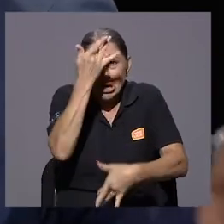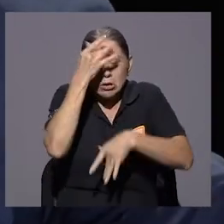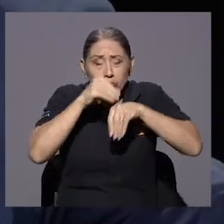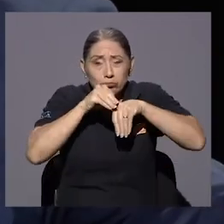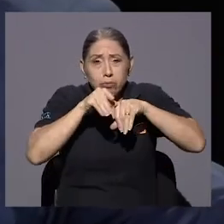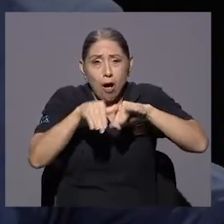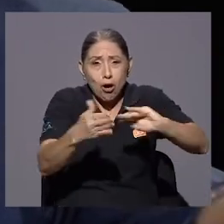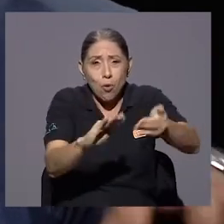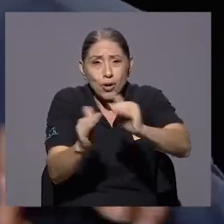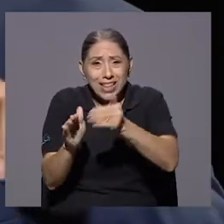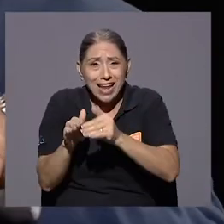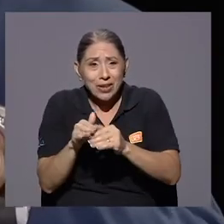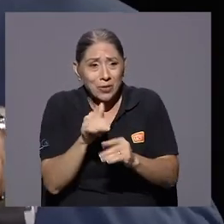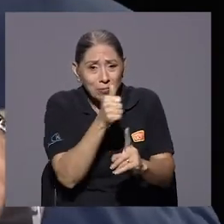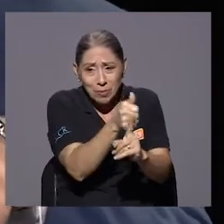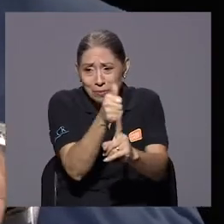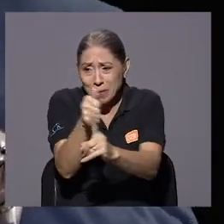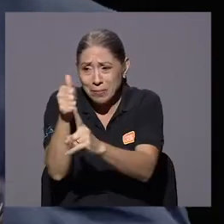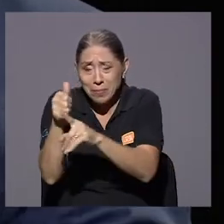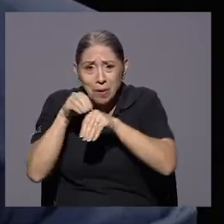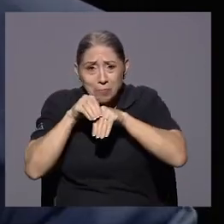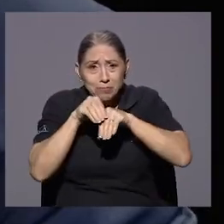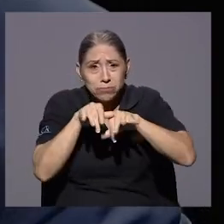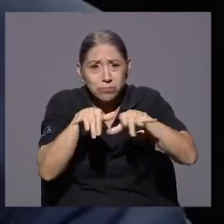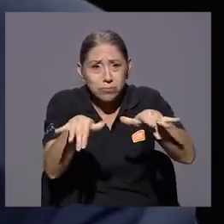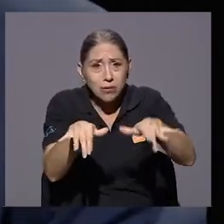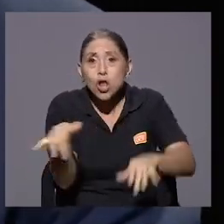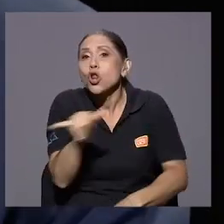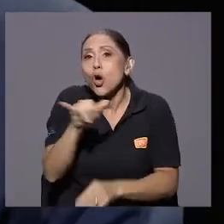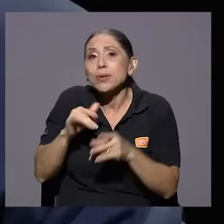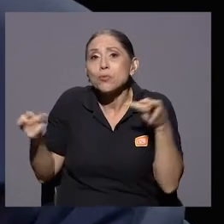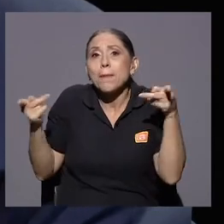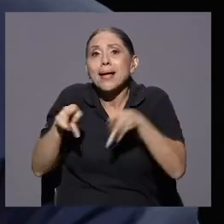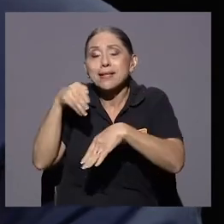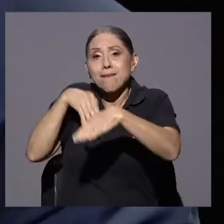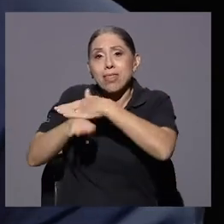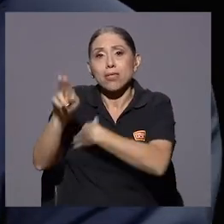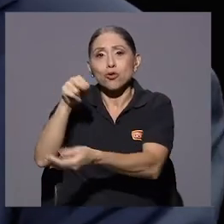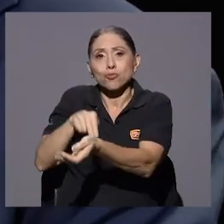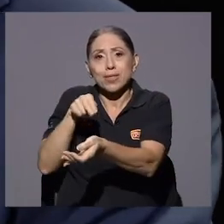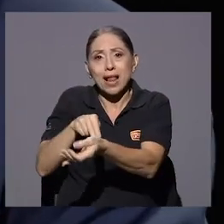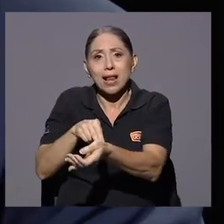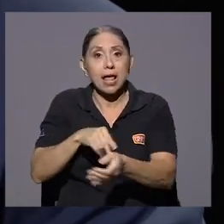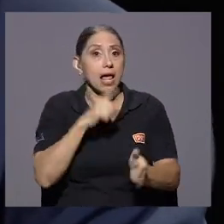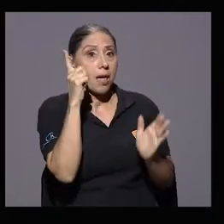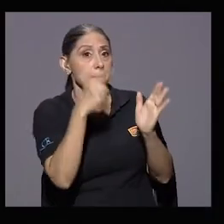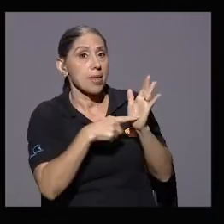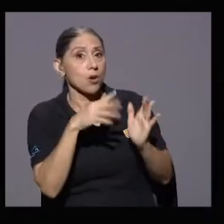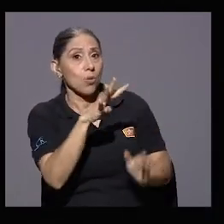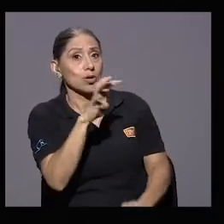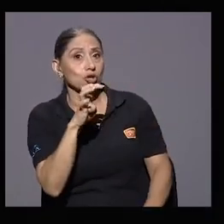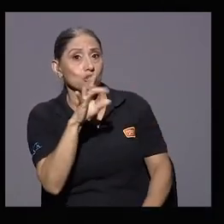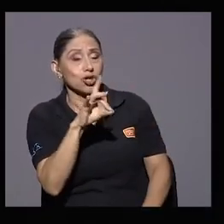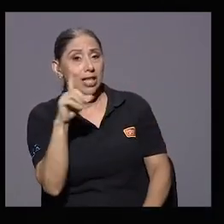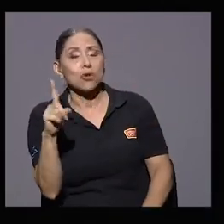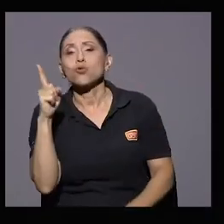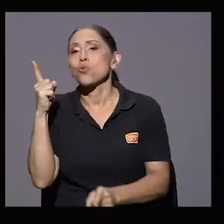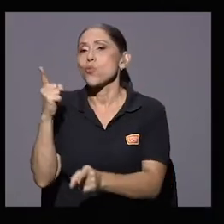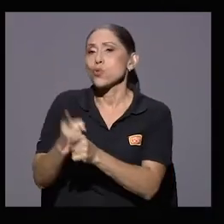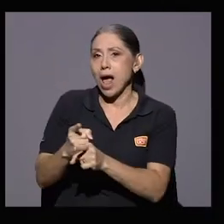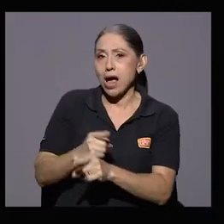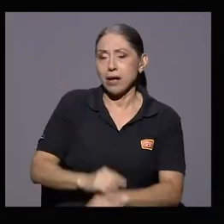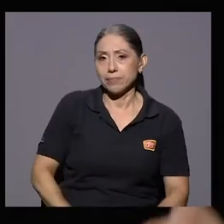¿verdad?, estamos hablando de pacientes, lo mismo estaba sucediendo a nivel hospitalario. Estamos hablando de… 1481. Exactamente.